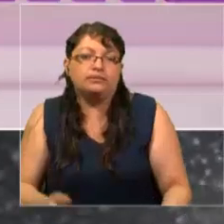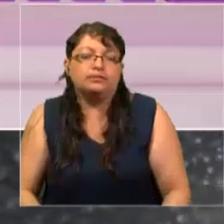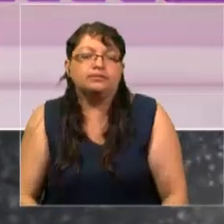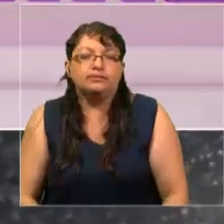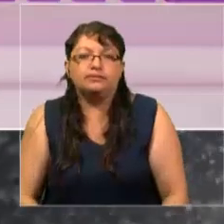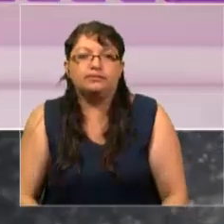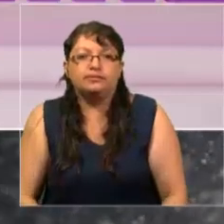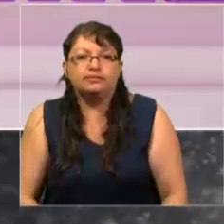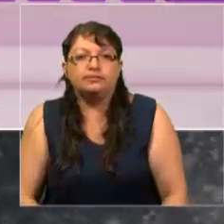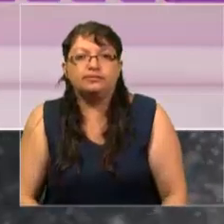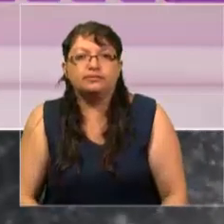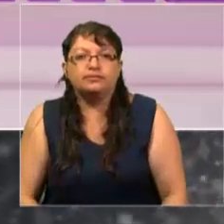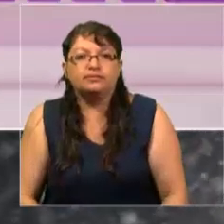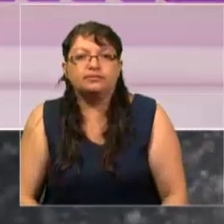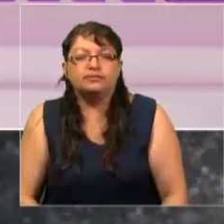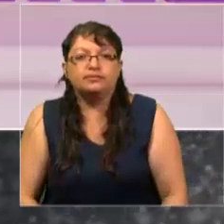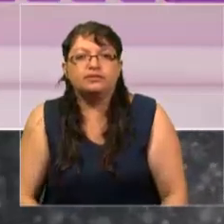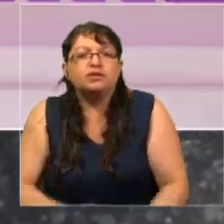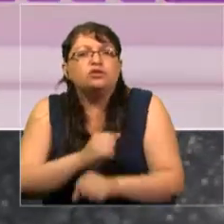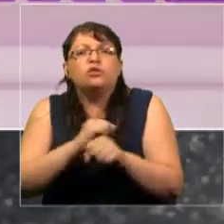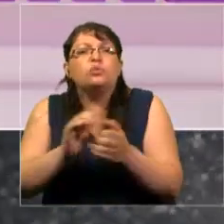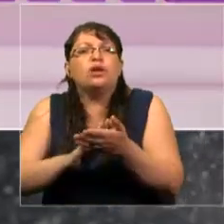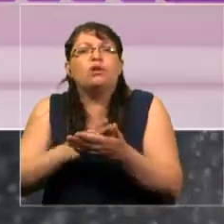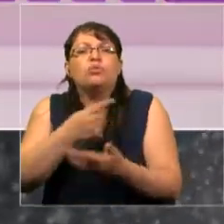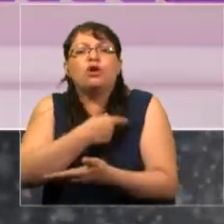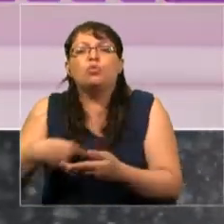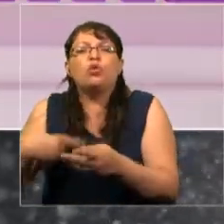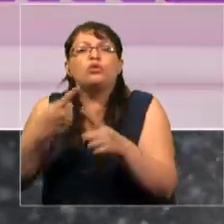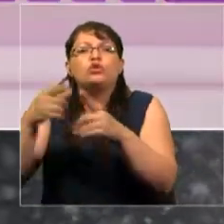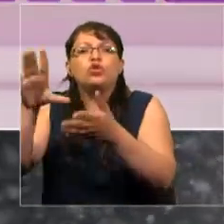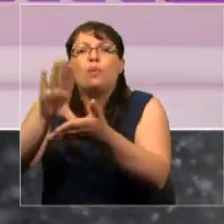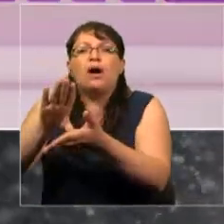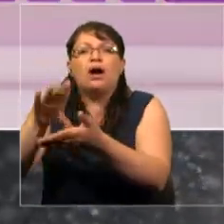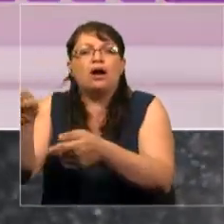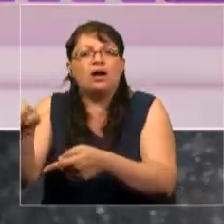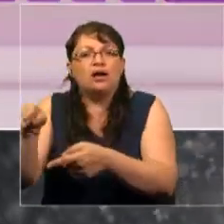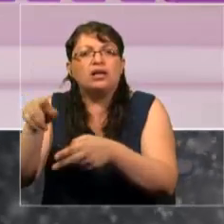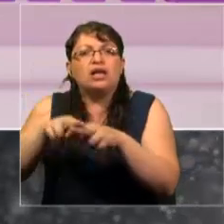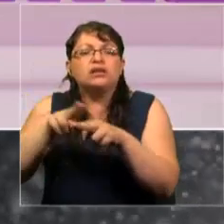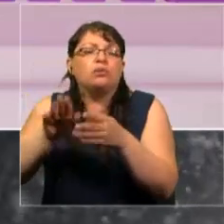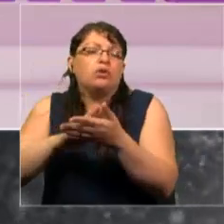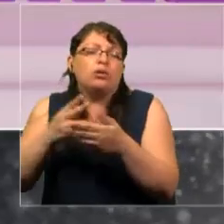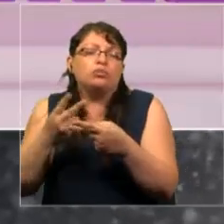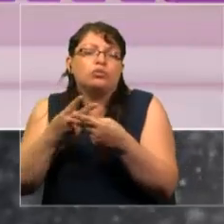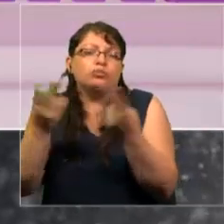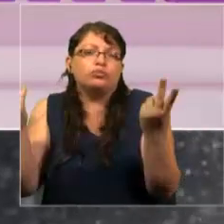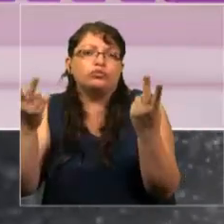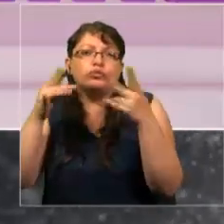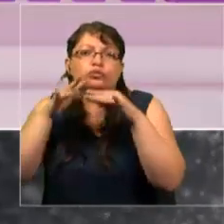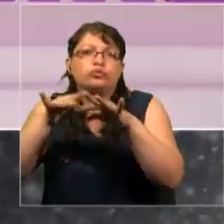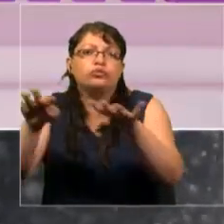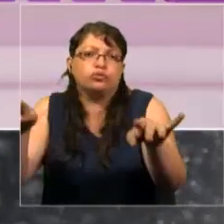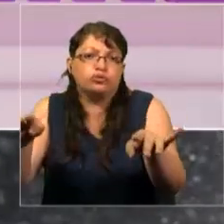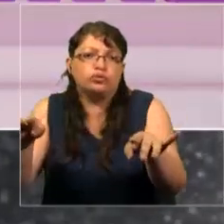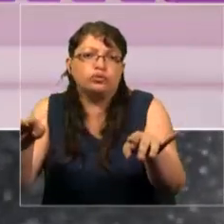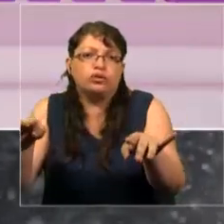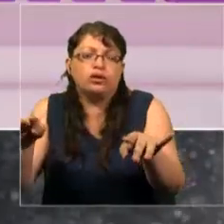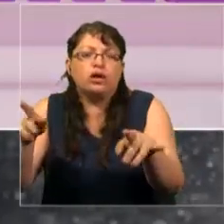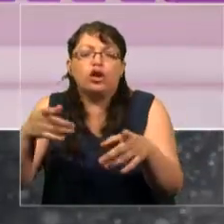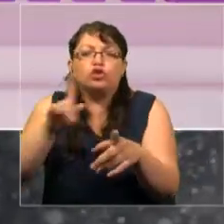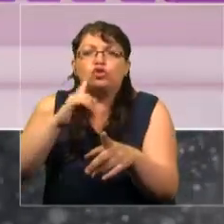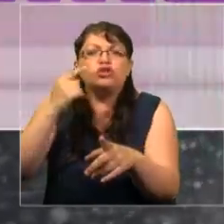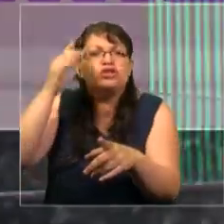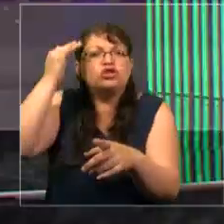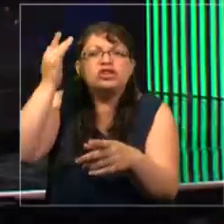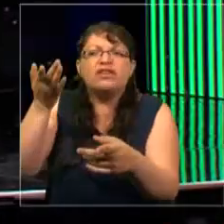de que un gobierno extranjero pueda ejecutar una campaña de influencia sobre países y no saber